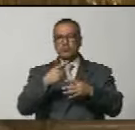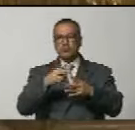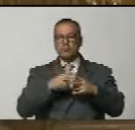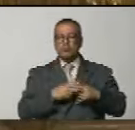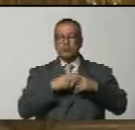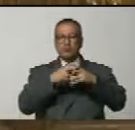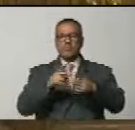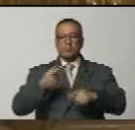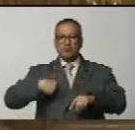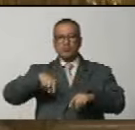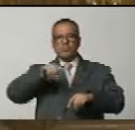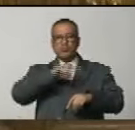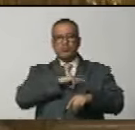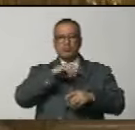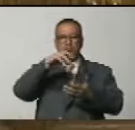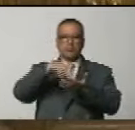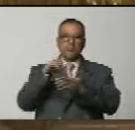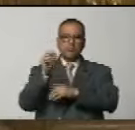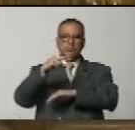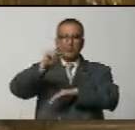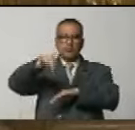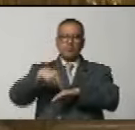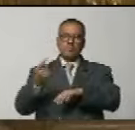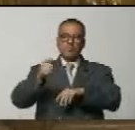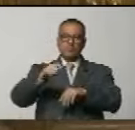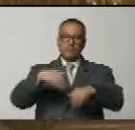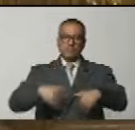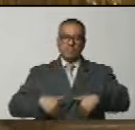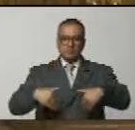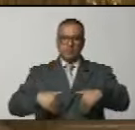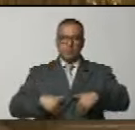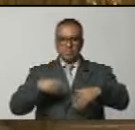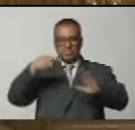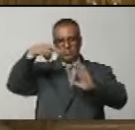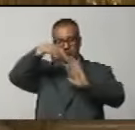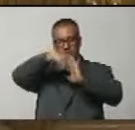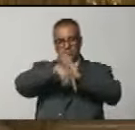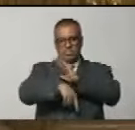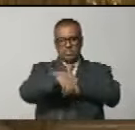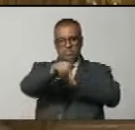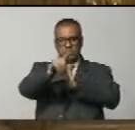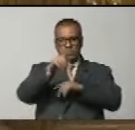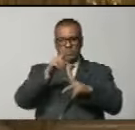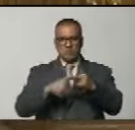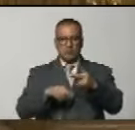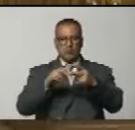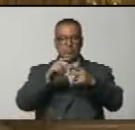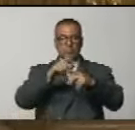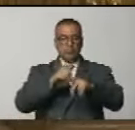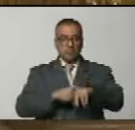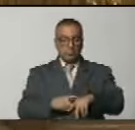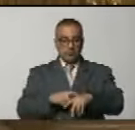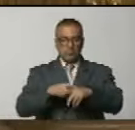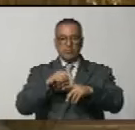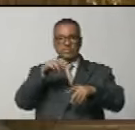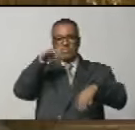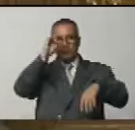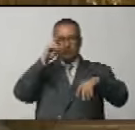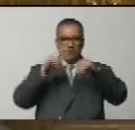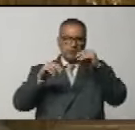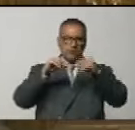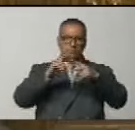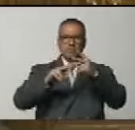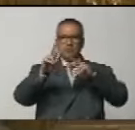voluntad de nuestro parlamento de sumar esfuerzos para profundizar el carácter estratégico de las